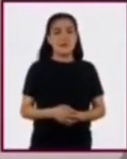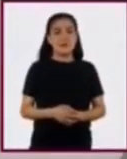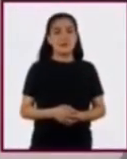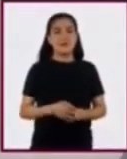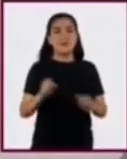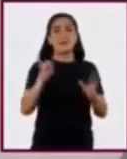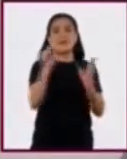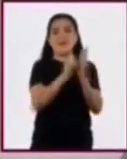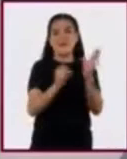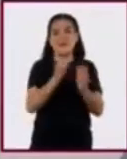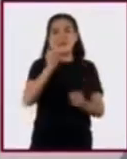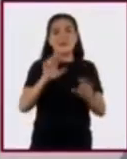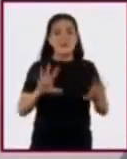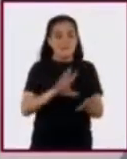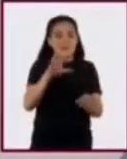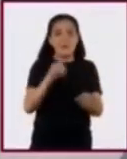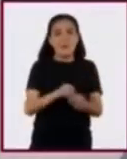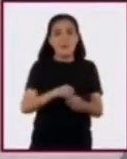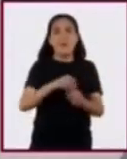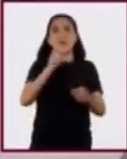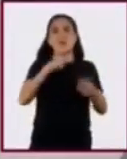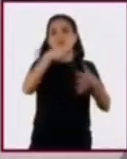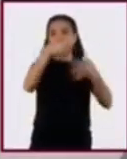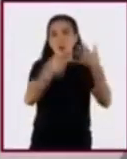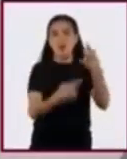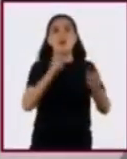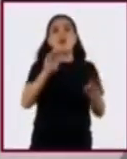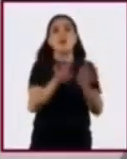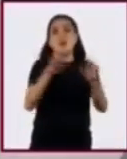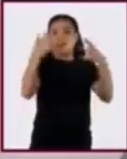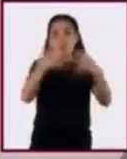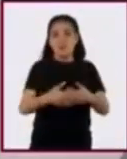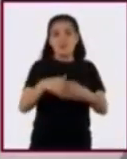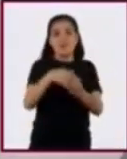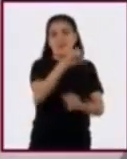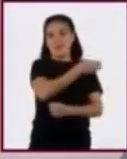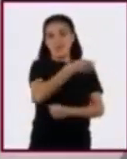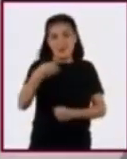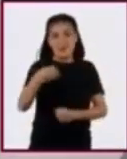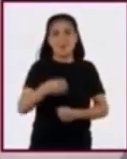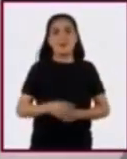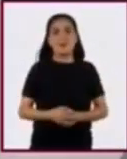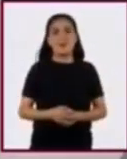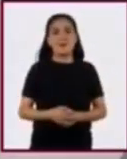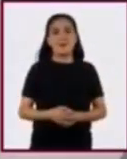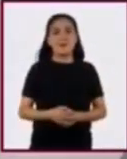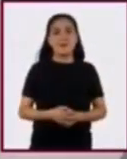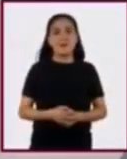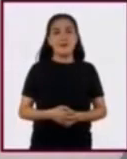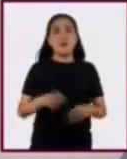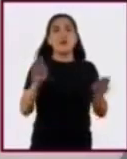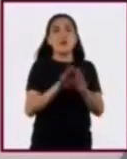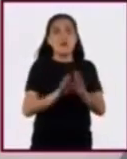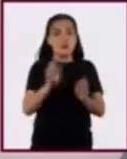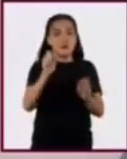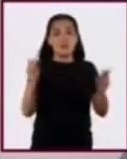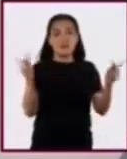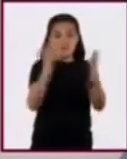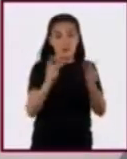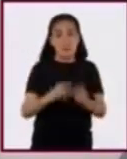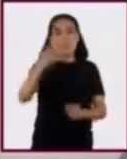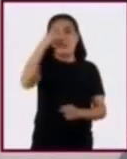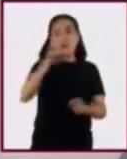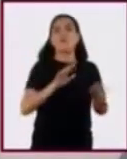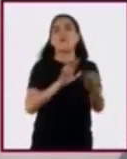sistema es un conjunto de elementos que funciona de manera organizada e interrelacionada para un